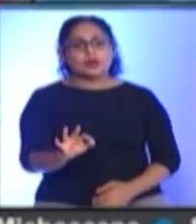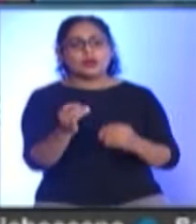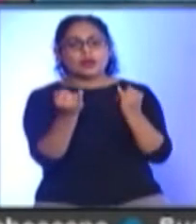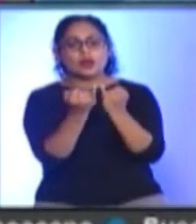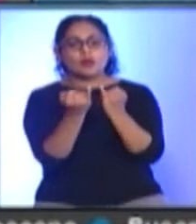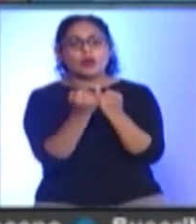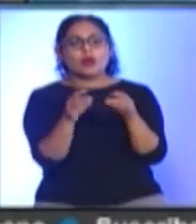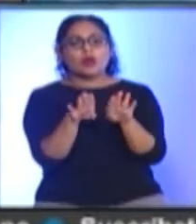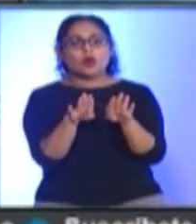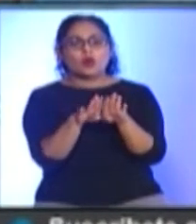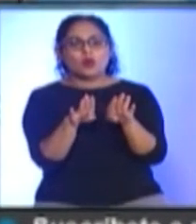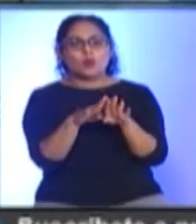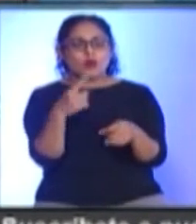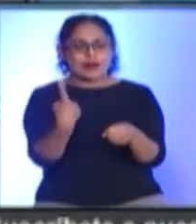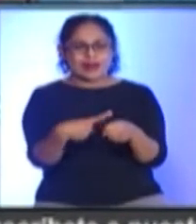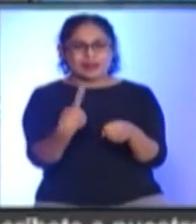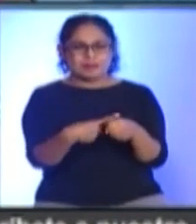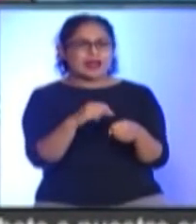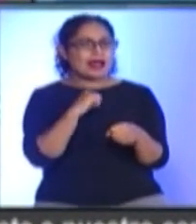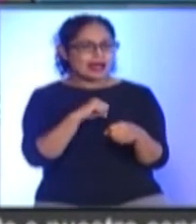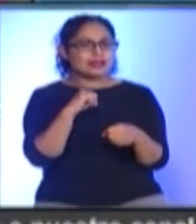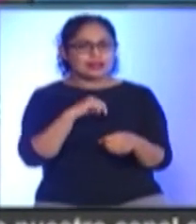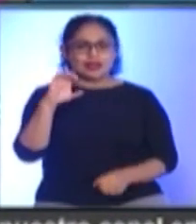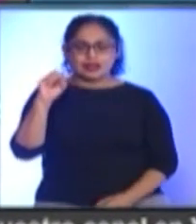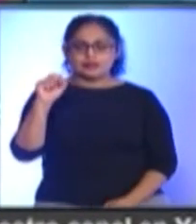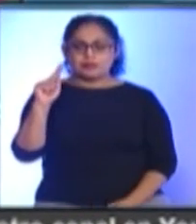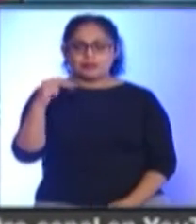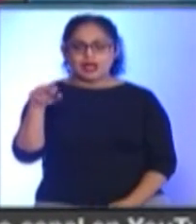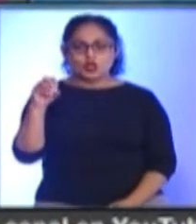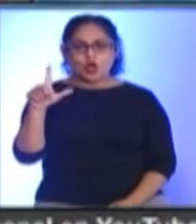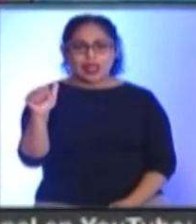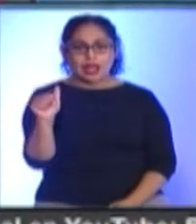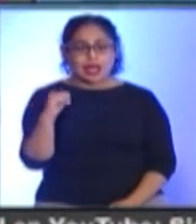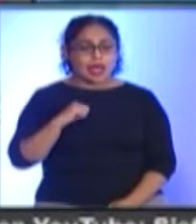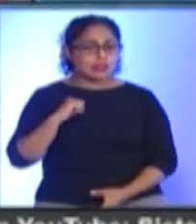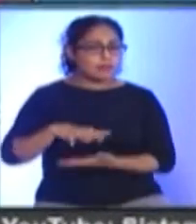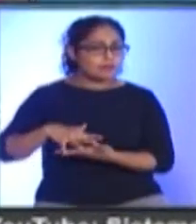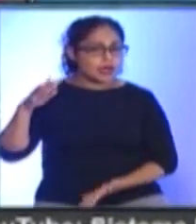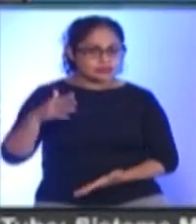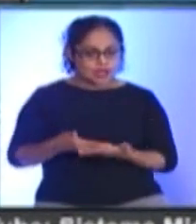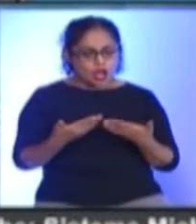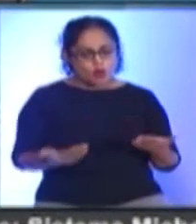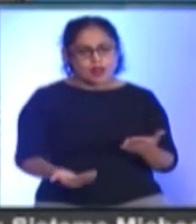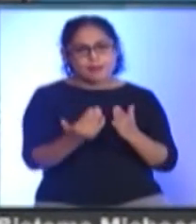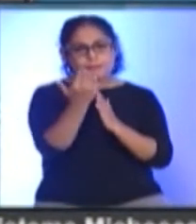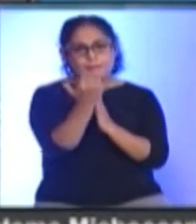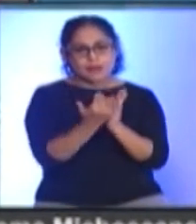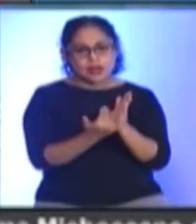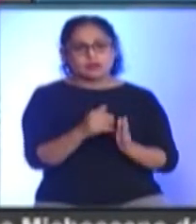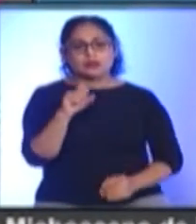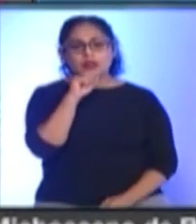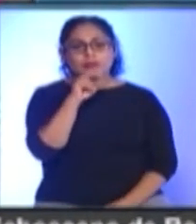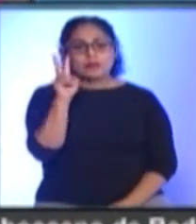ocurrieron Por la rita española O sea Nos está afectando Mucho menos Como humanidad Por supuesto La transmisión